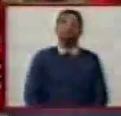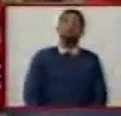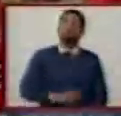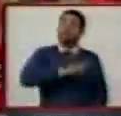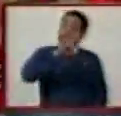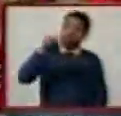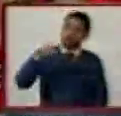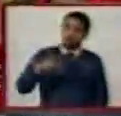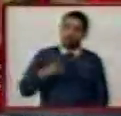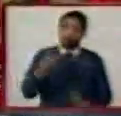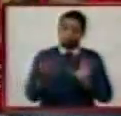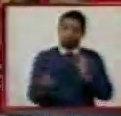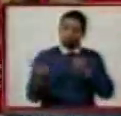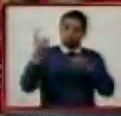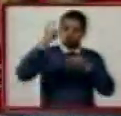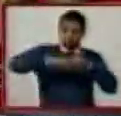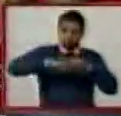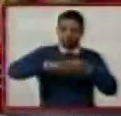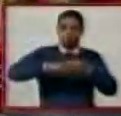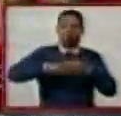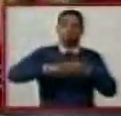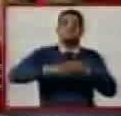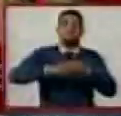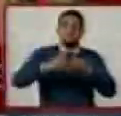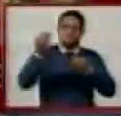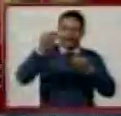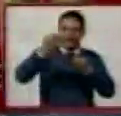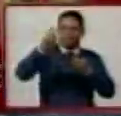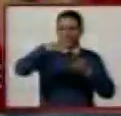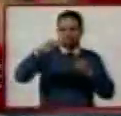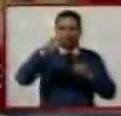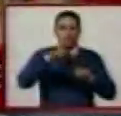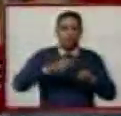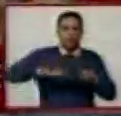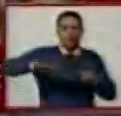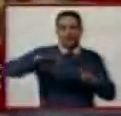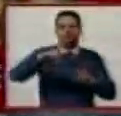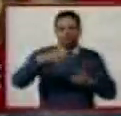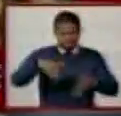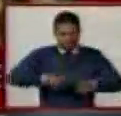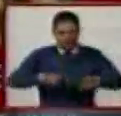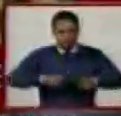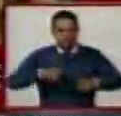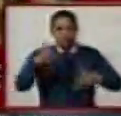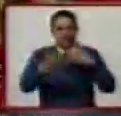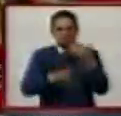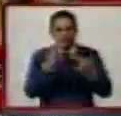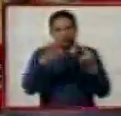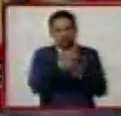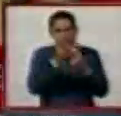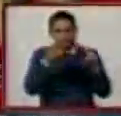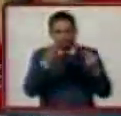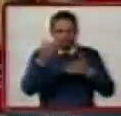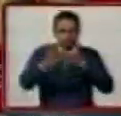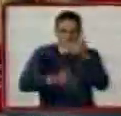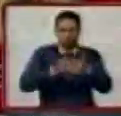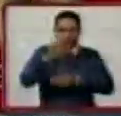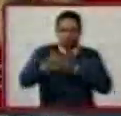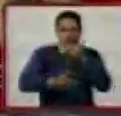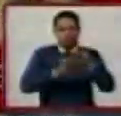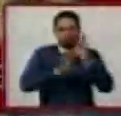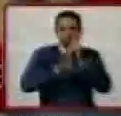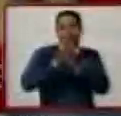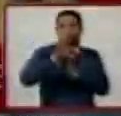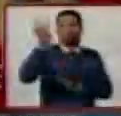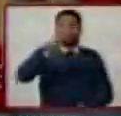incorpora al pueblo con mucho más fervor, con mucho más tiempo, con mucha más alegría a los procesos de construcción de esa